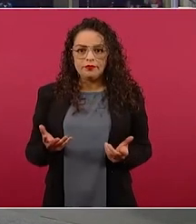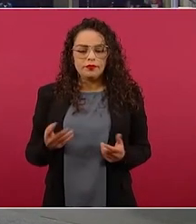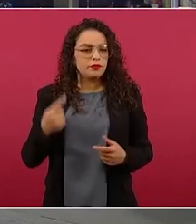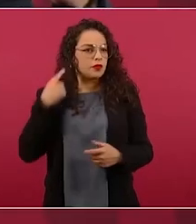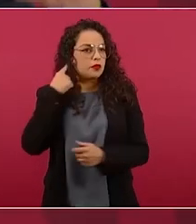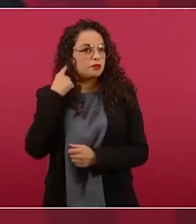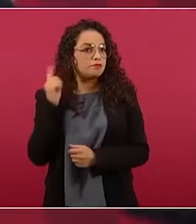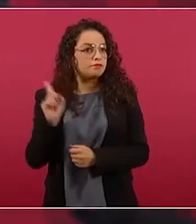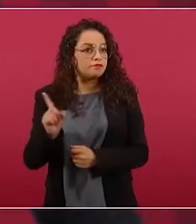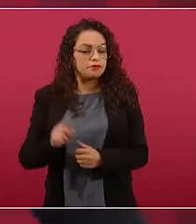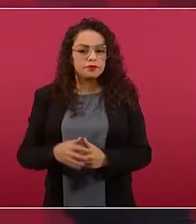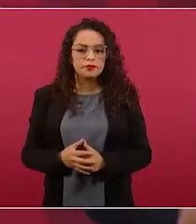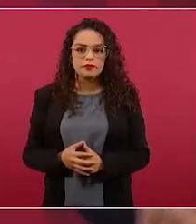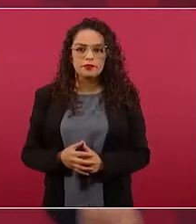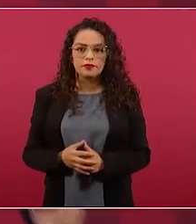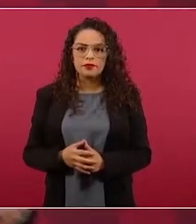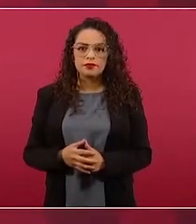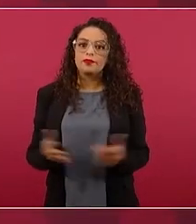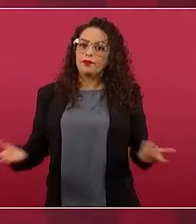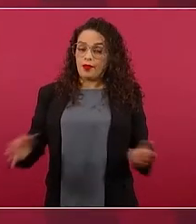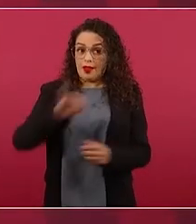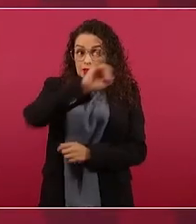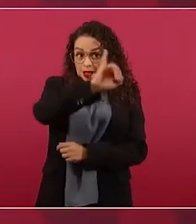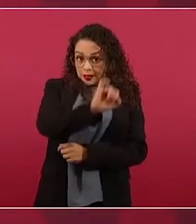ya lleva mucho tiempo